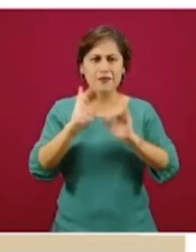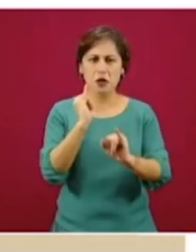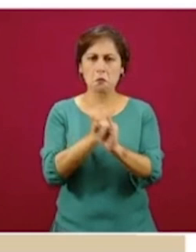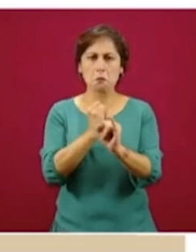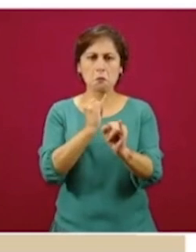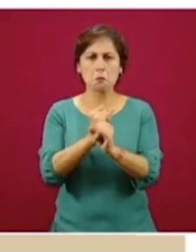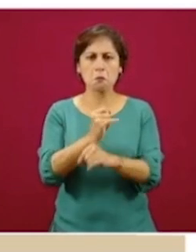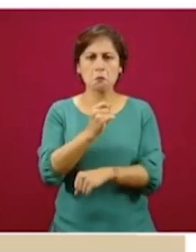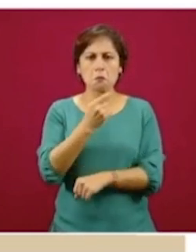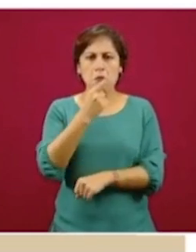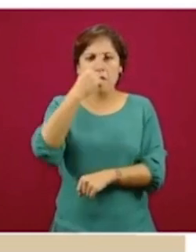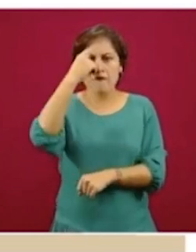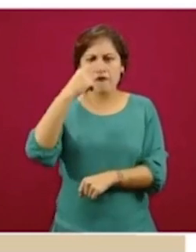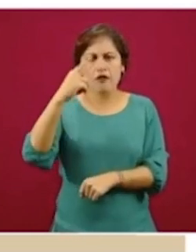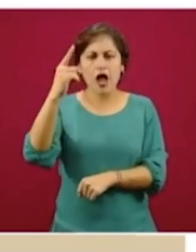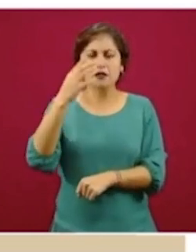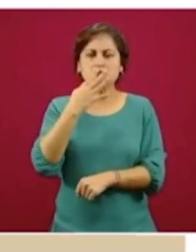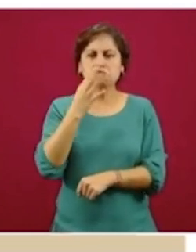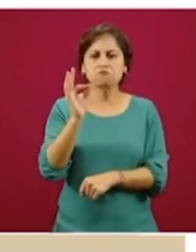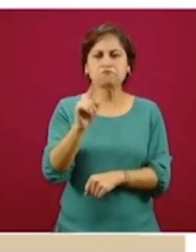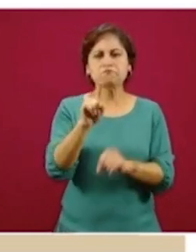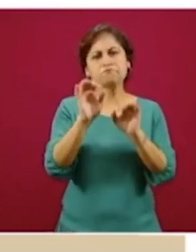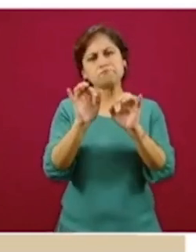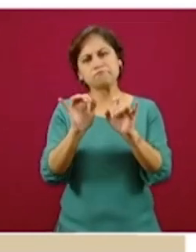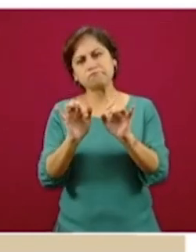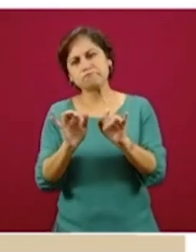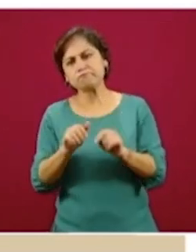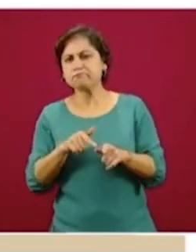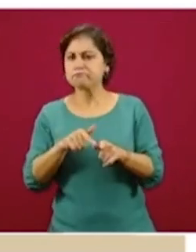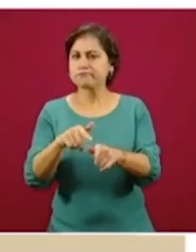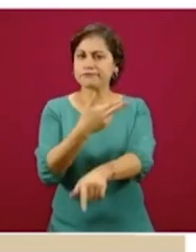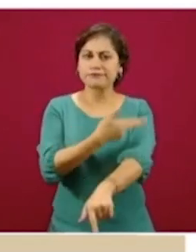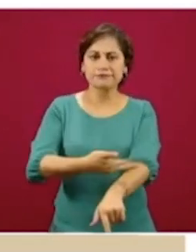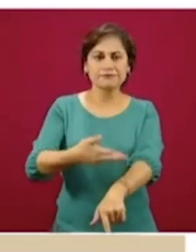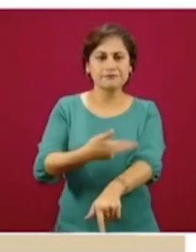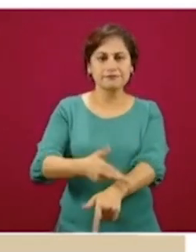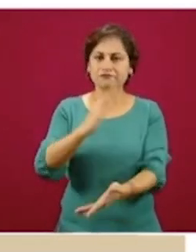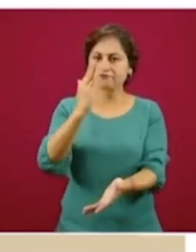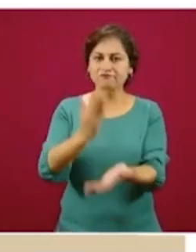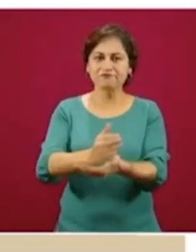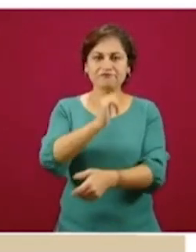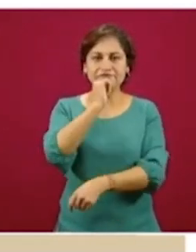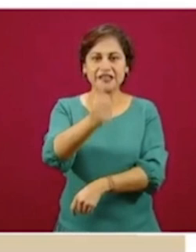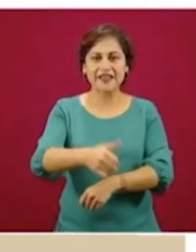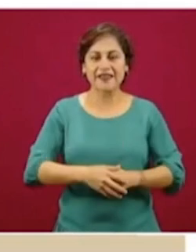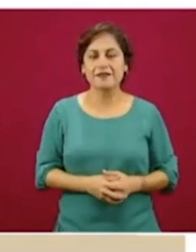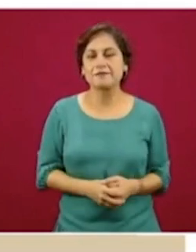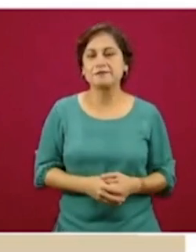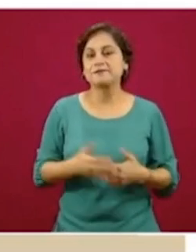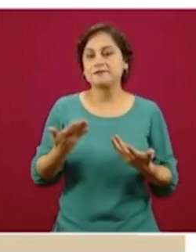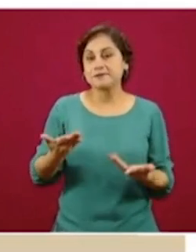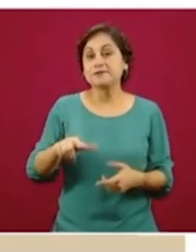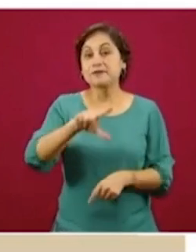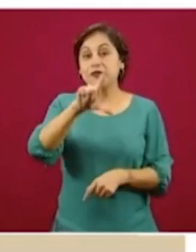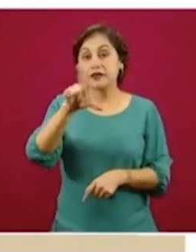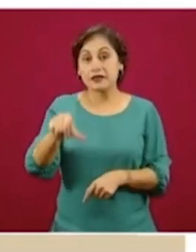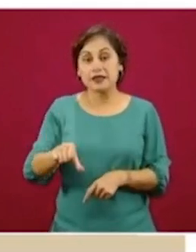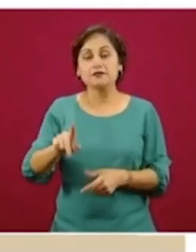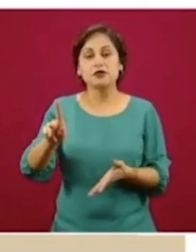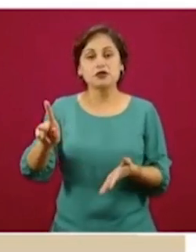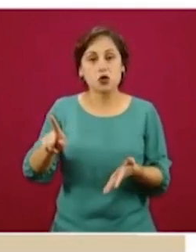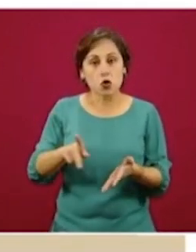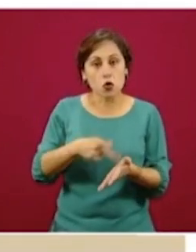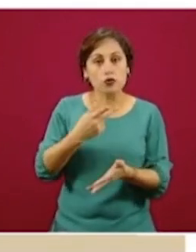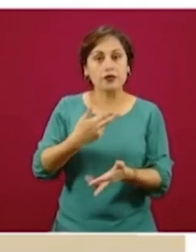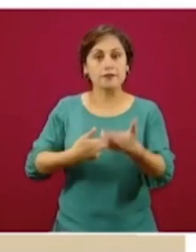herramienta del internet. Y cuando reanudemos actividades, desde luego todas estas solicitudes se estarán contestando a